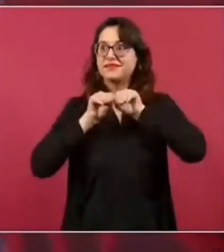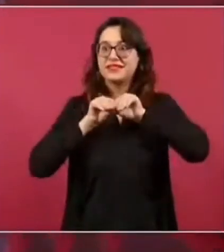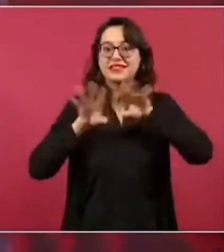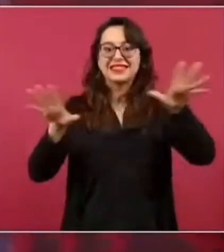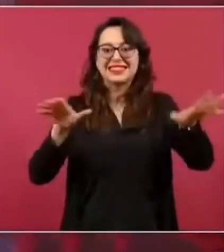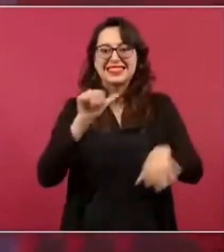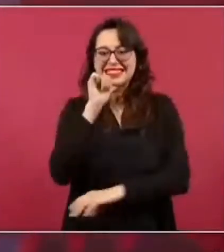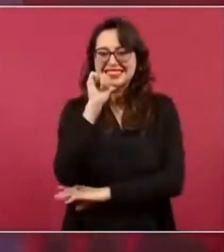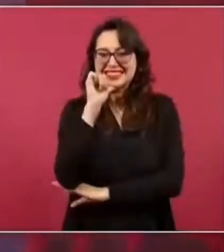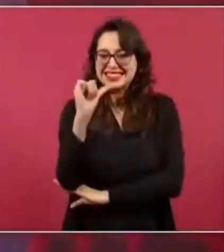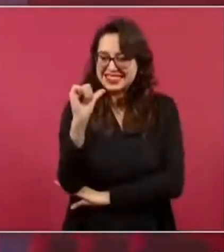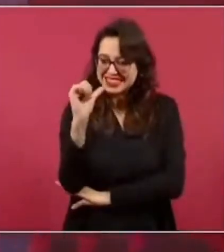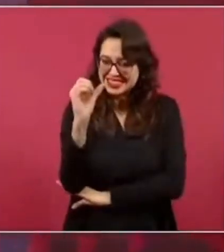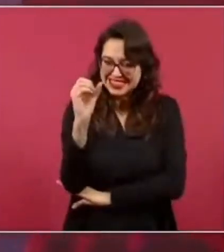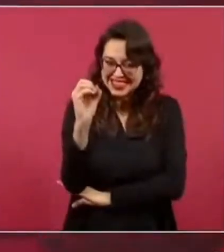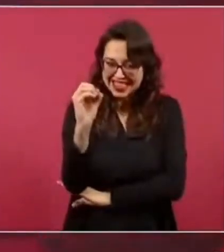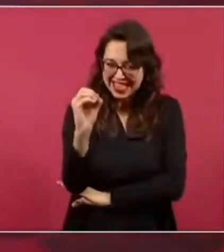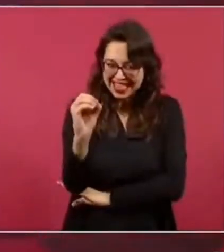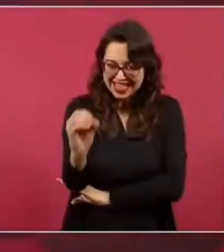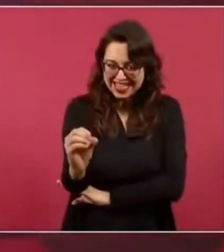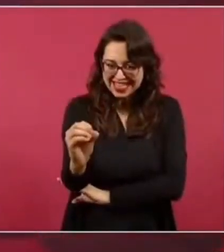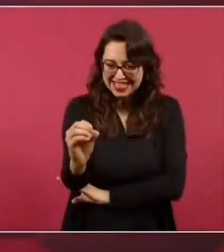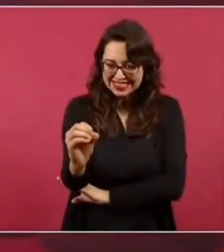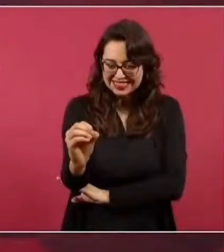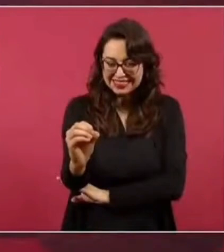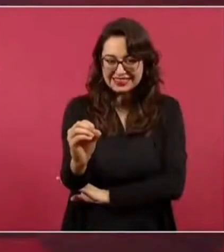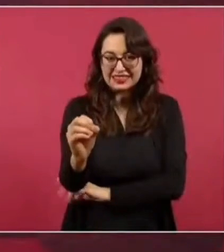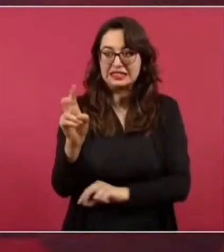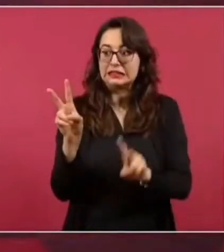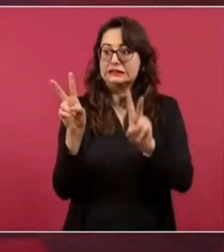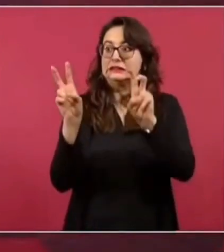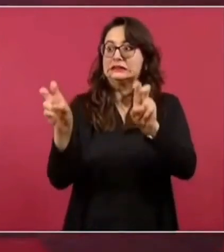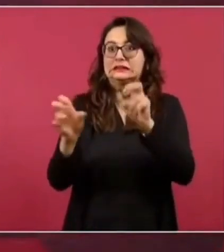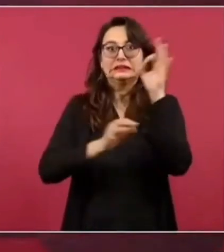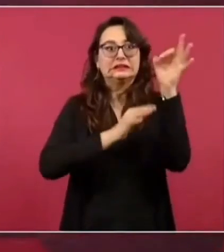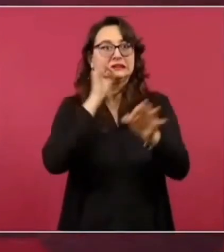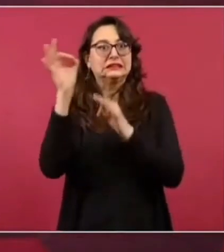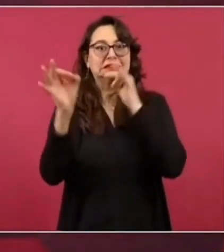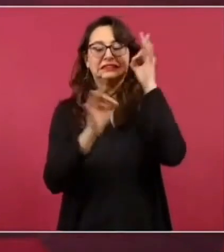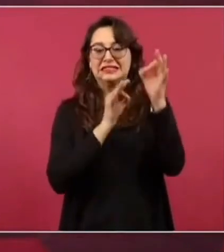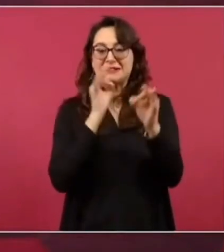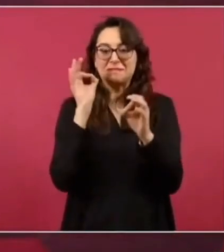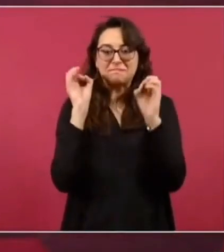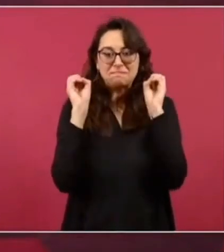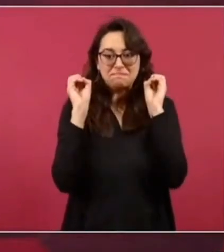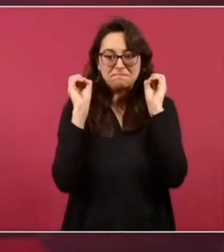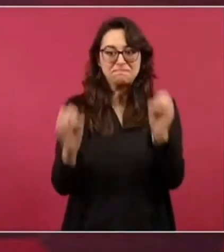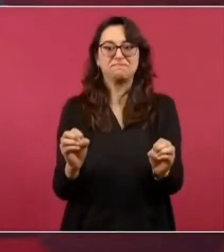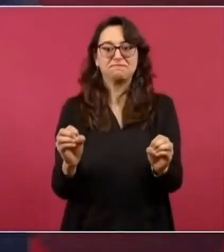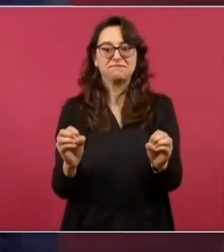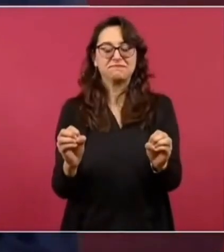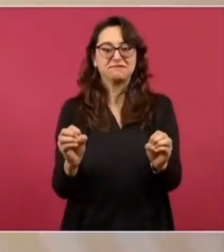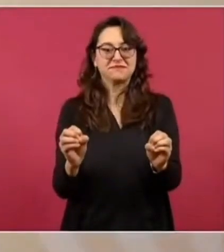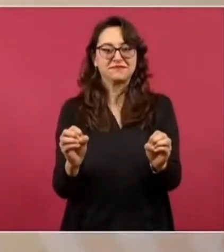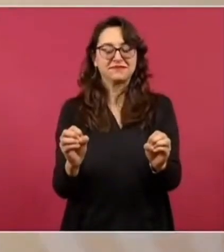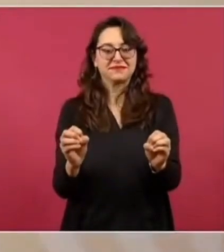ese tema mejor no tocarlo ahí no